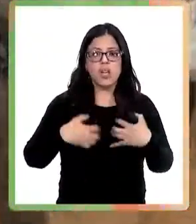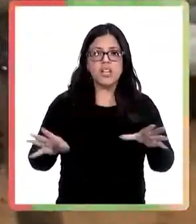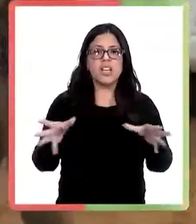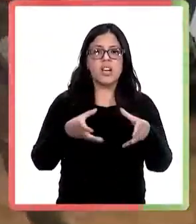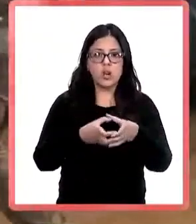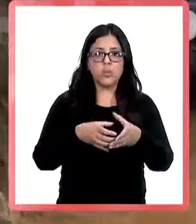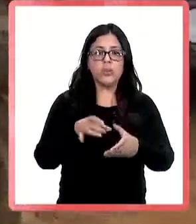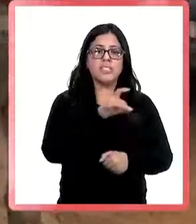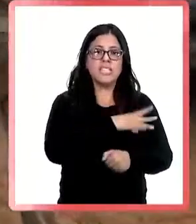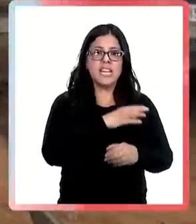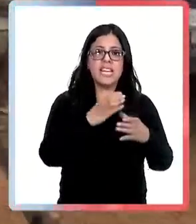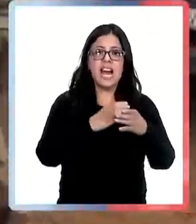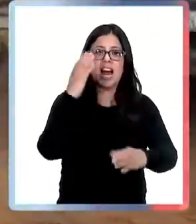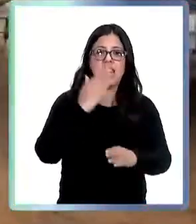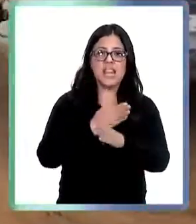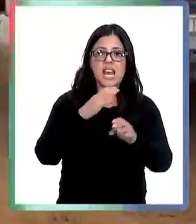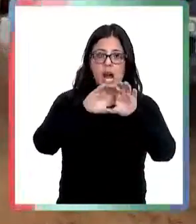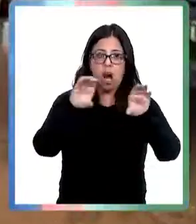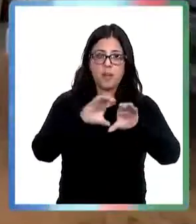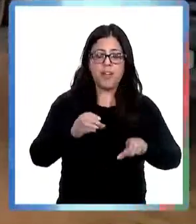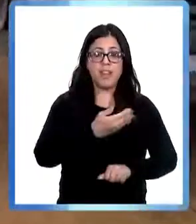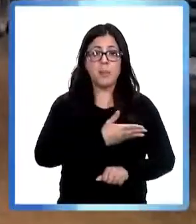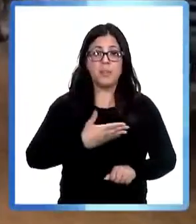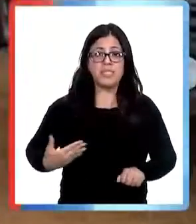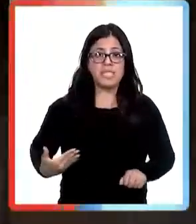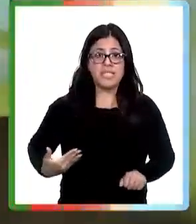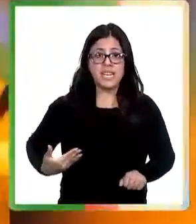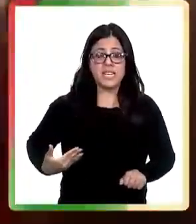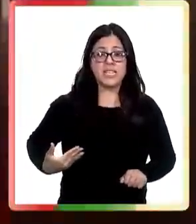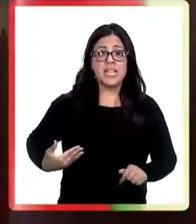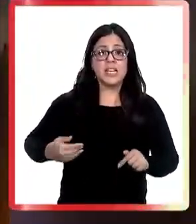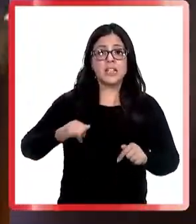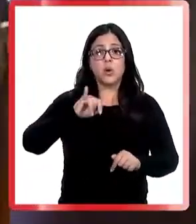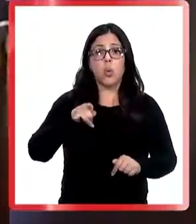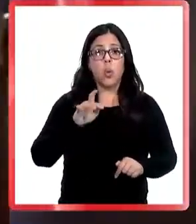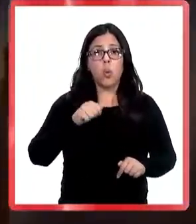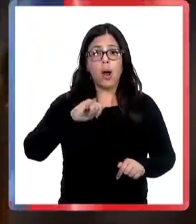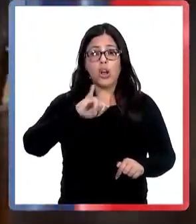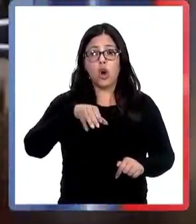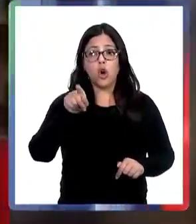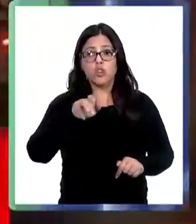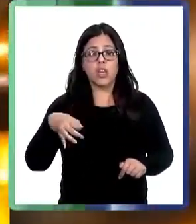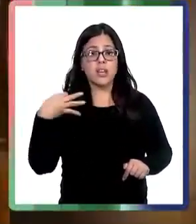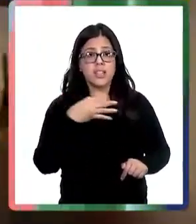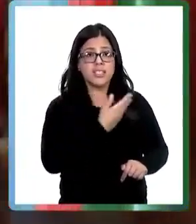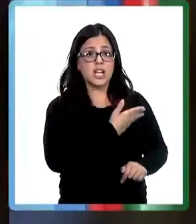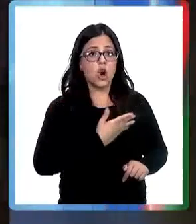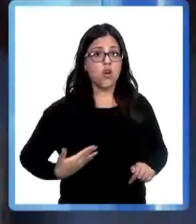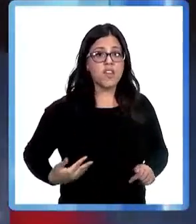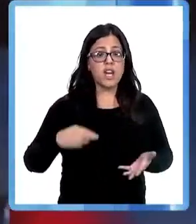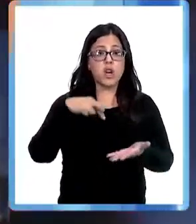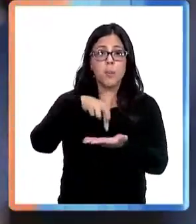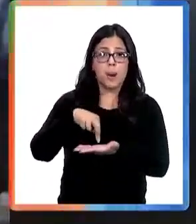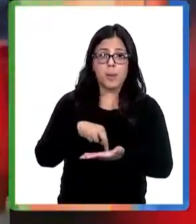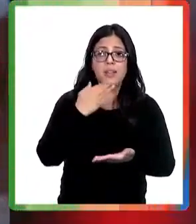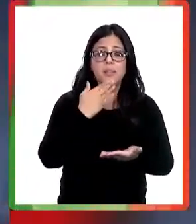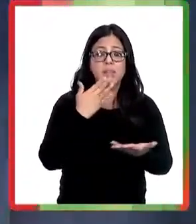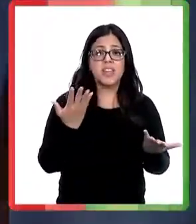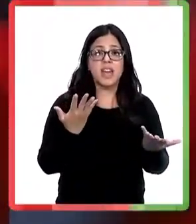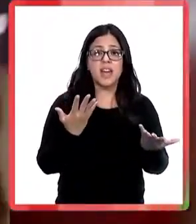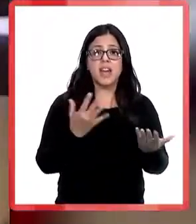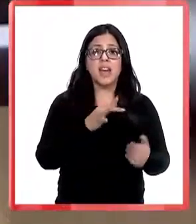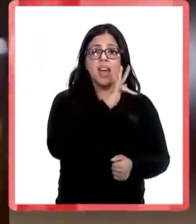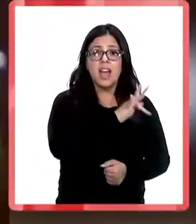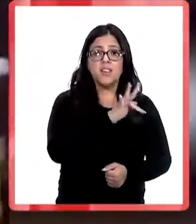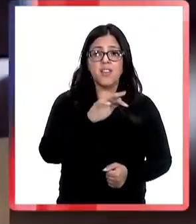José Ugarte, señaló que el gobierno, los parlamentarios y las Fuerzas Armadas y Carabineros están haciendo su trabajo y cuestionó